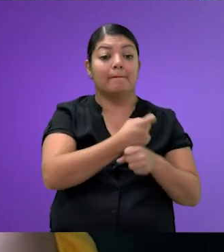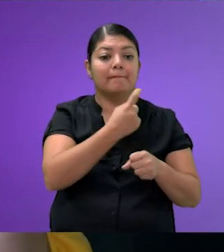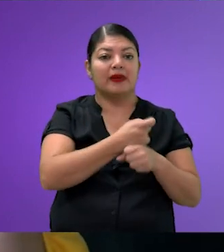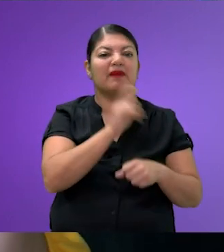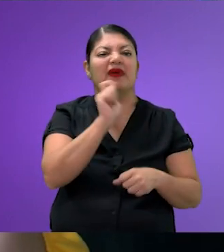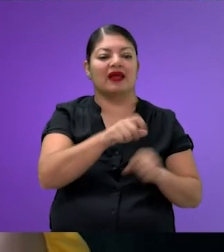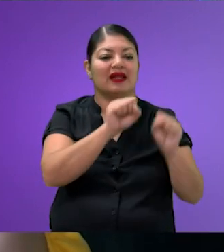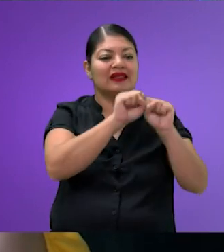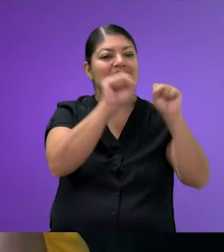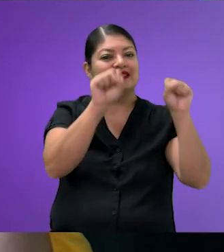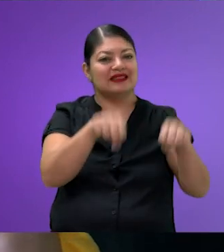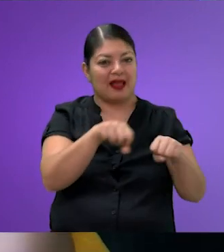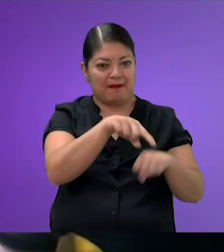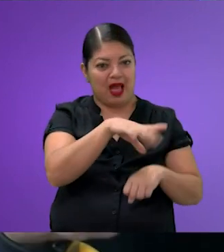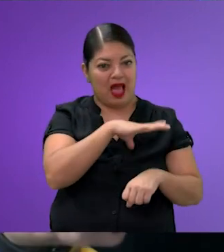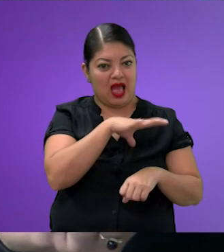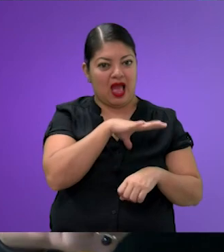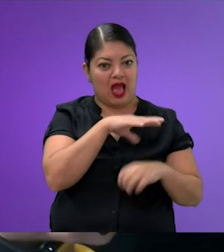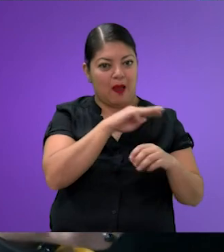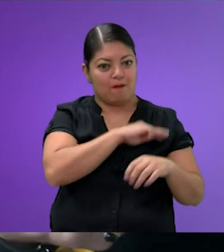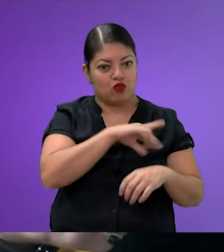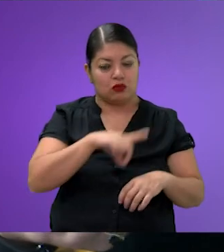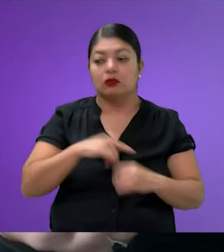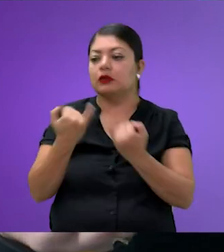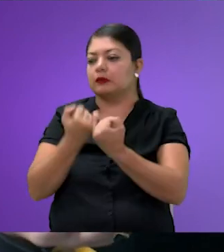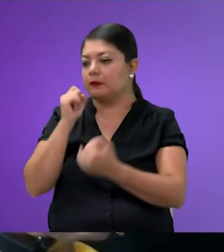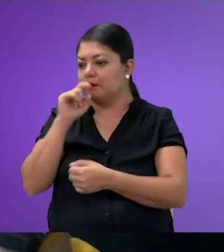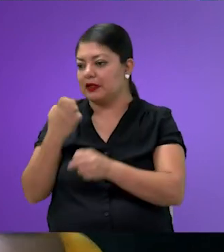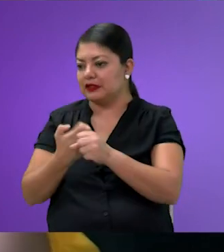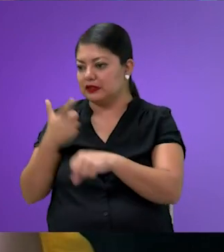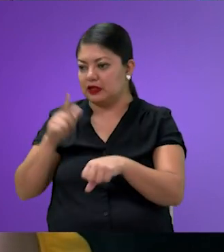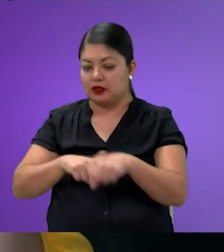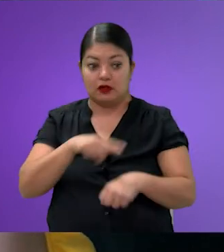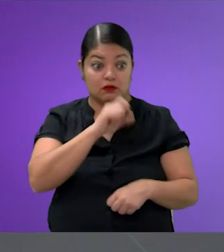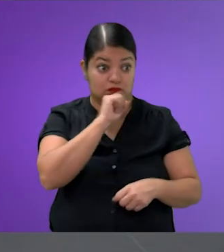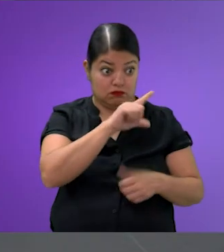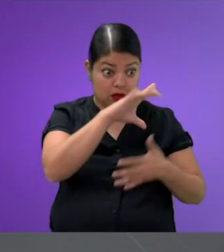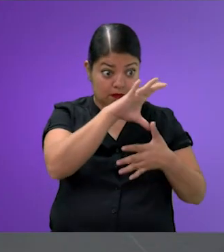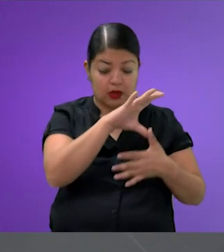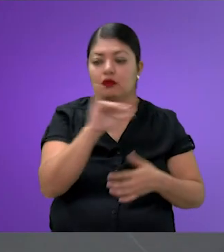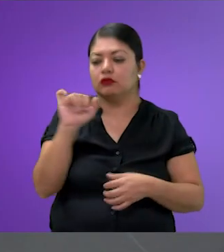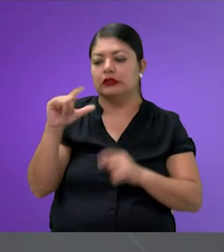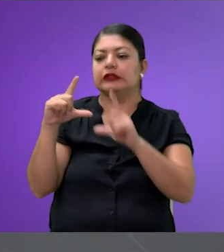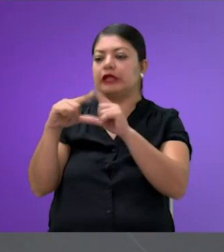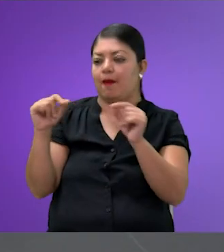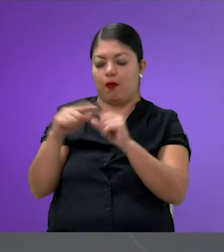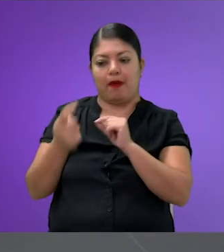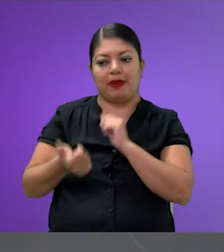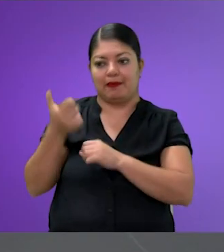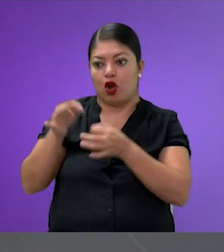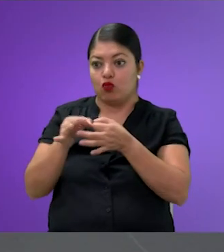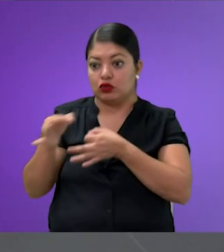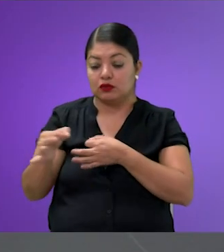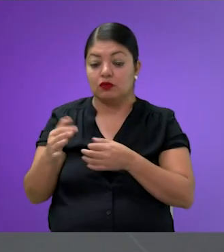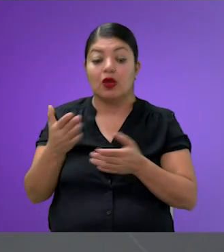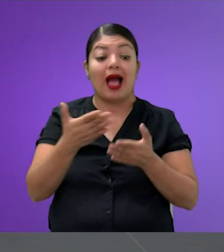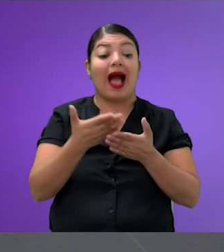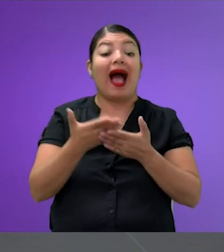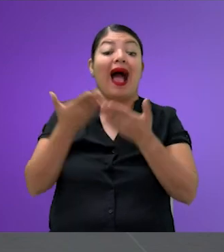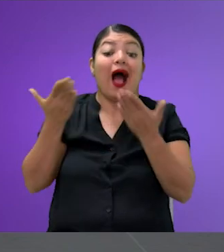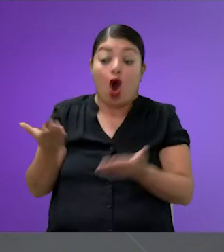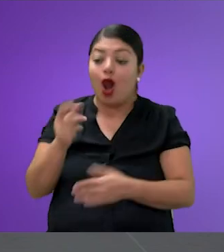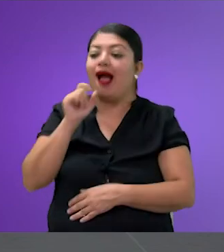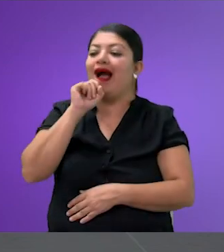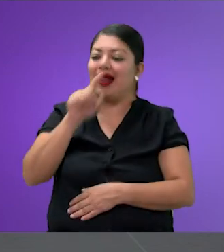municipal, ¿no? Y creo que a nivel Latinoamérica. Sí, Zapopan fue el primero como municipio y ahora Jalisco como estado. Ok.